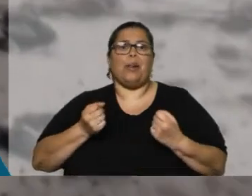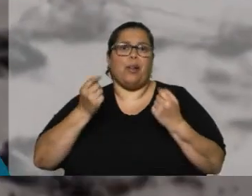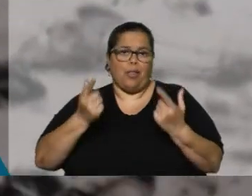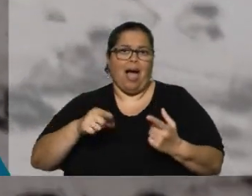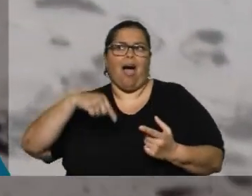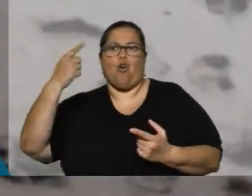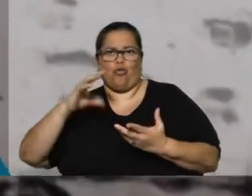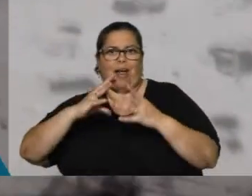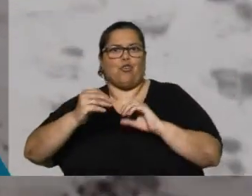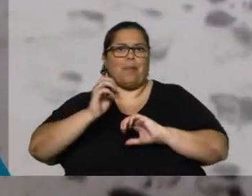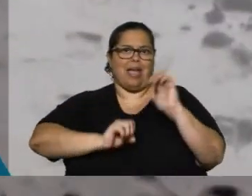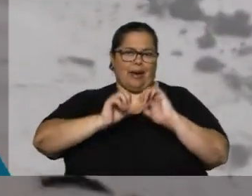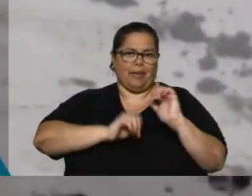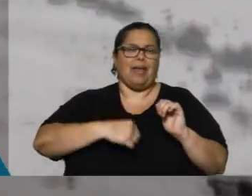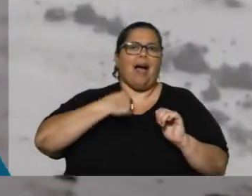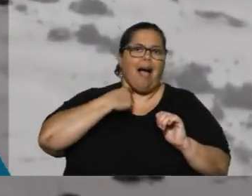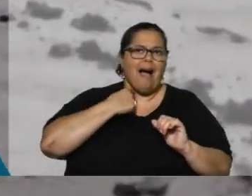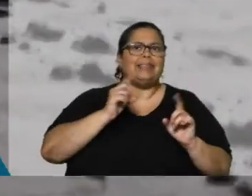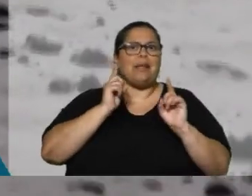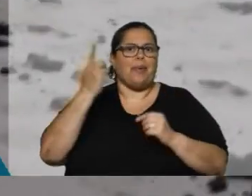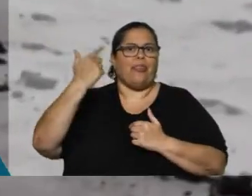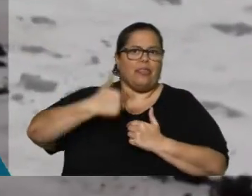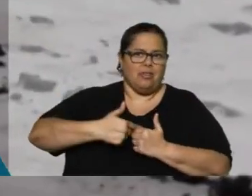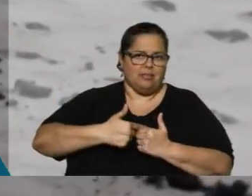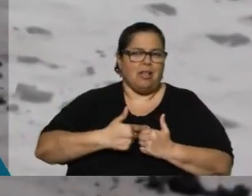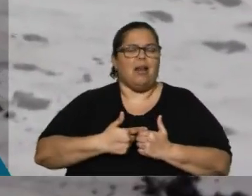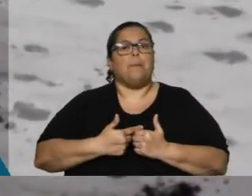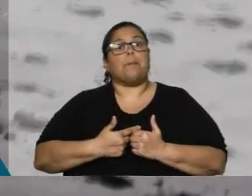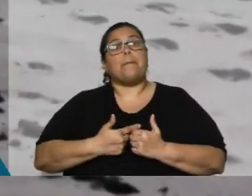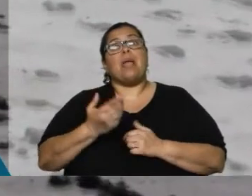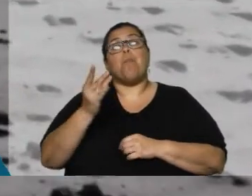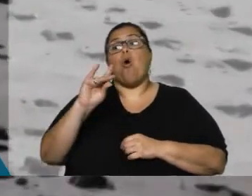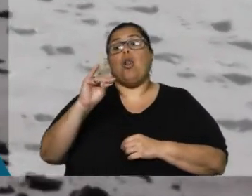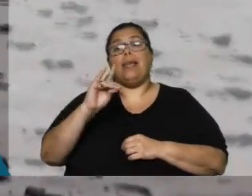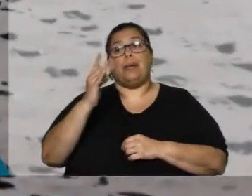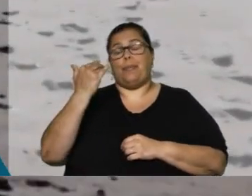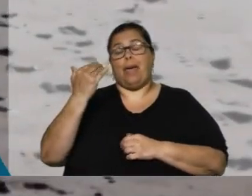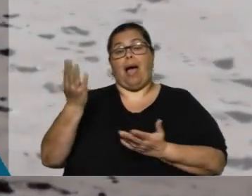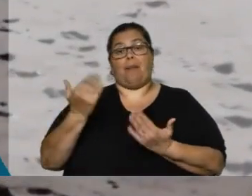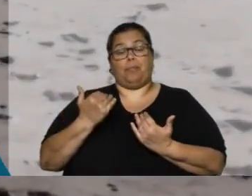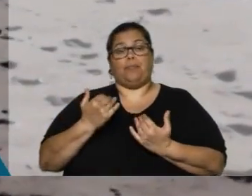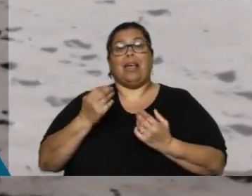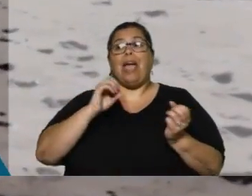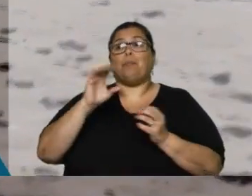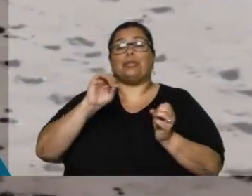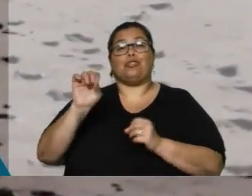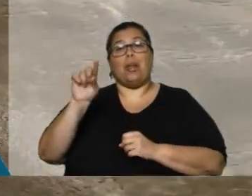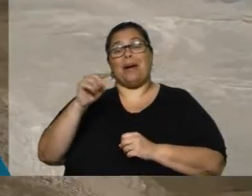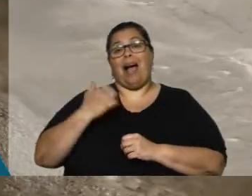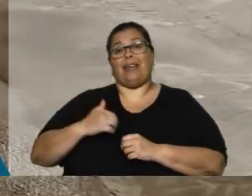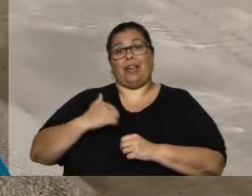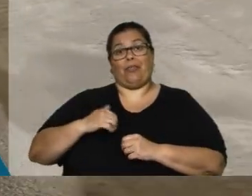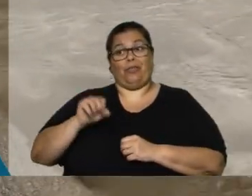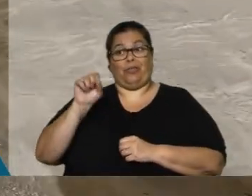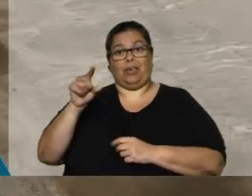diésel. Bolivia, que el año pasado recibió 875 millones de dólares de las exportaciones de gas a Argentina, no le manda